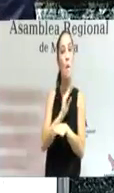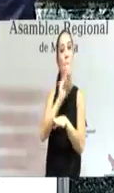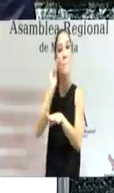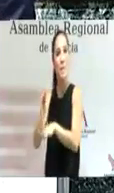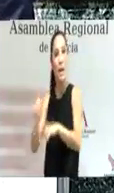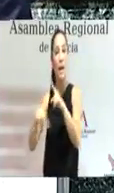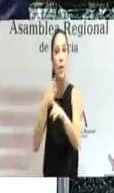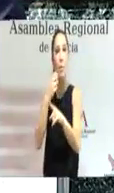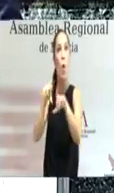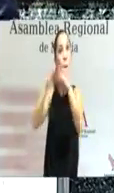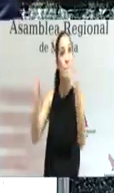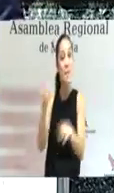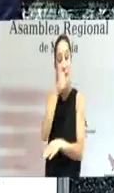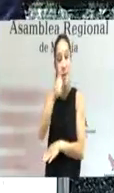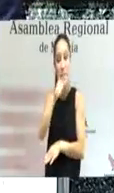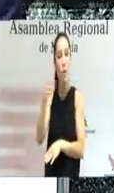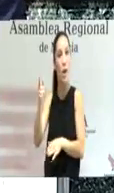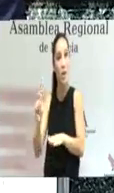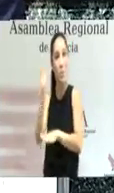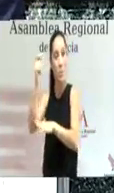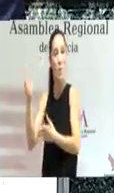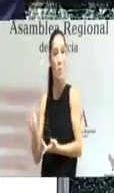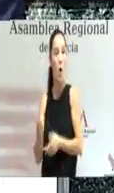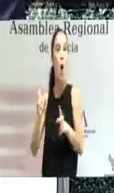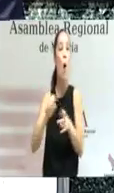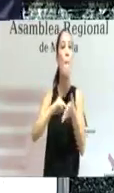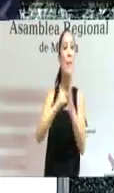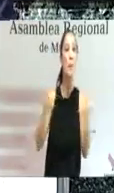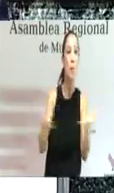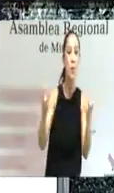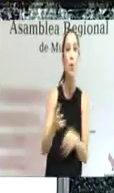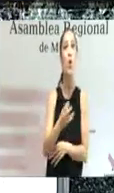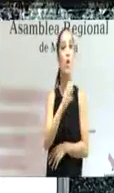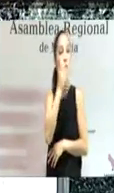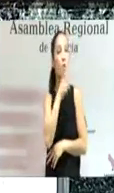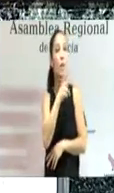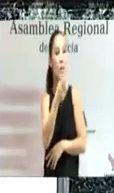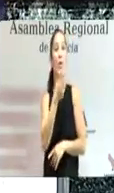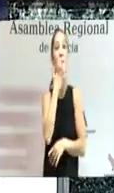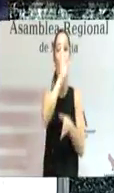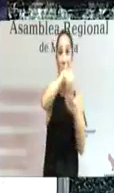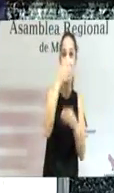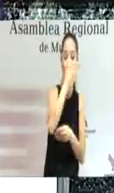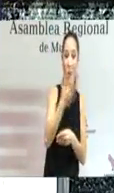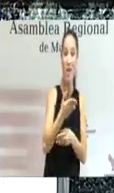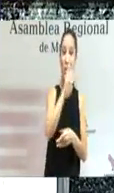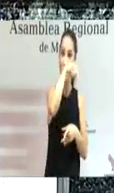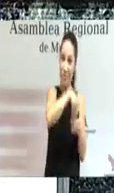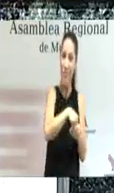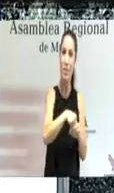creación de la mesa del vino o con el plan de promoción de frutas y verduras en las aulas de nuestros colegios de la región.